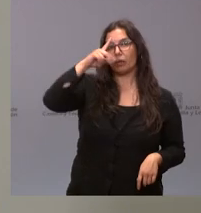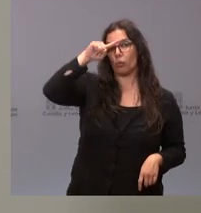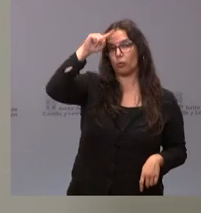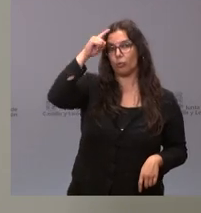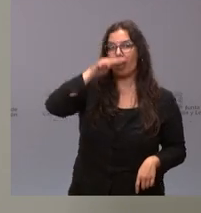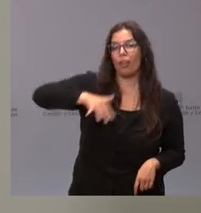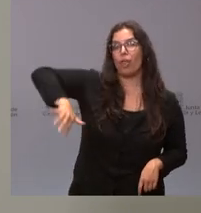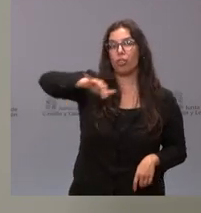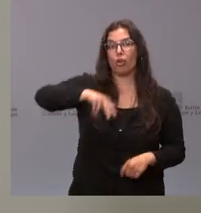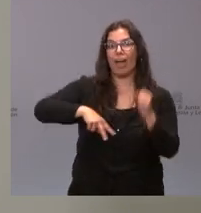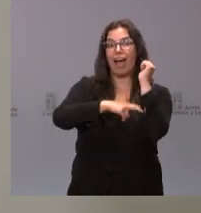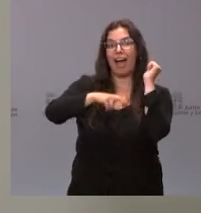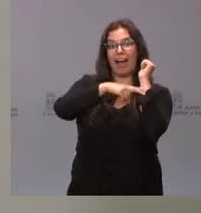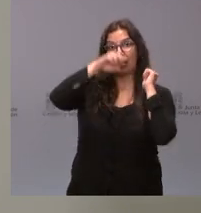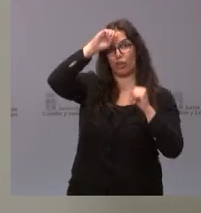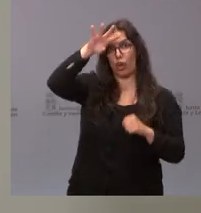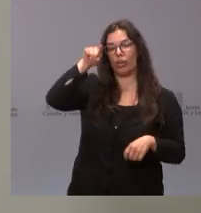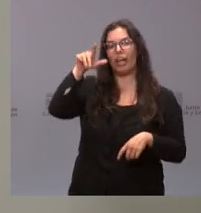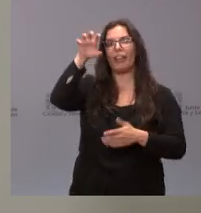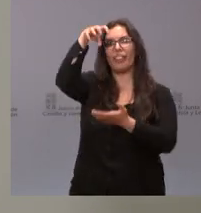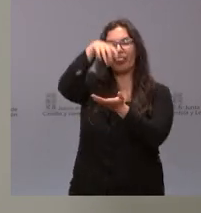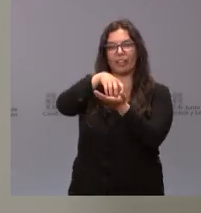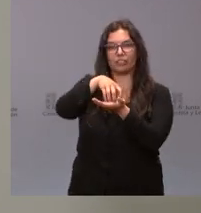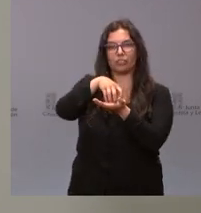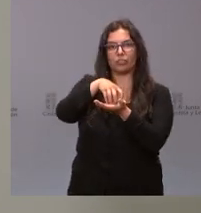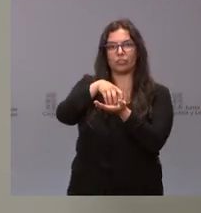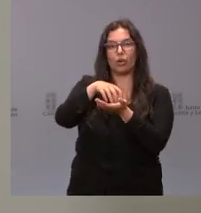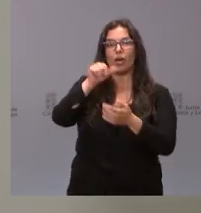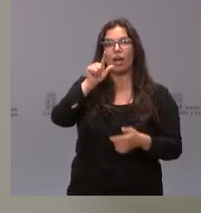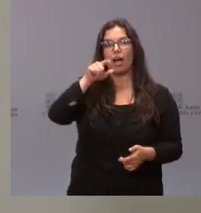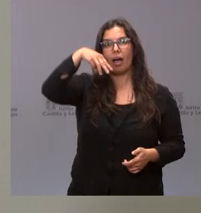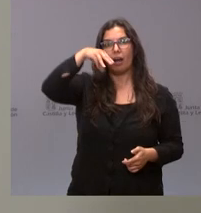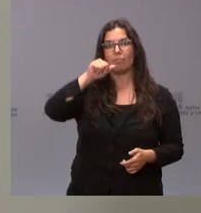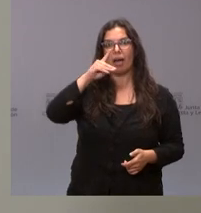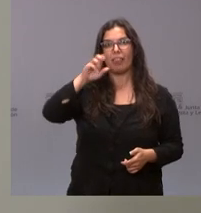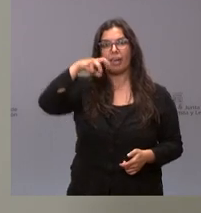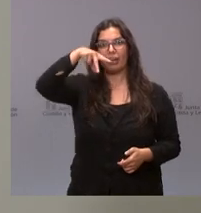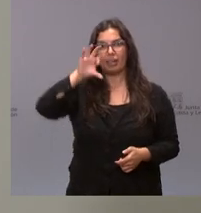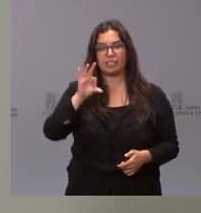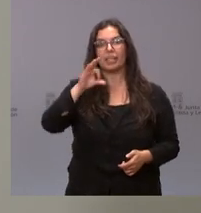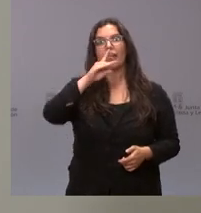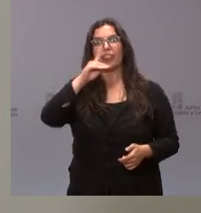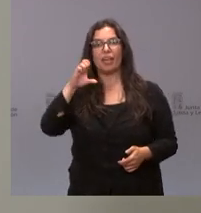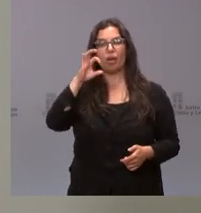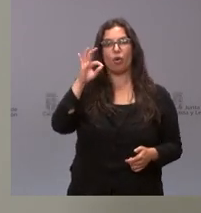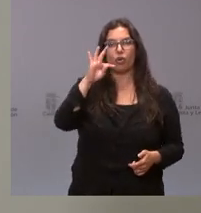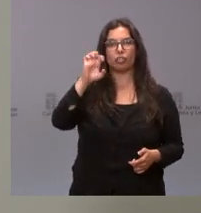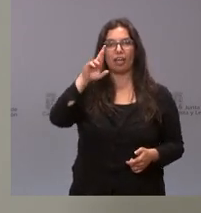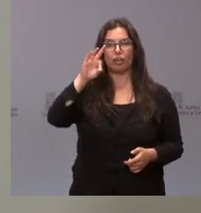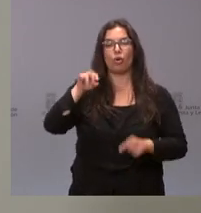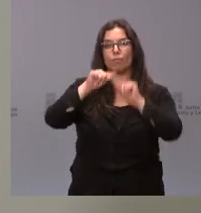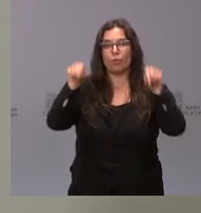de zona arqueológica en el centro de Almadenes de Otero de los Herreros en la provincia de